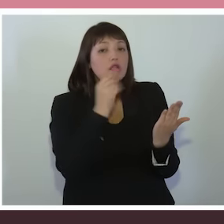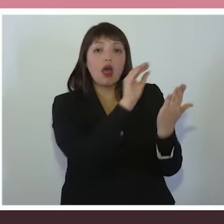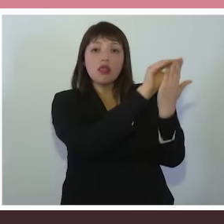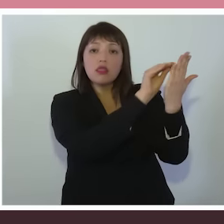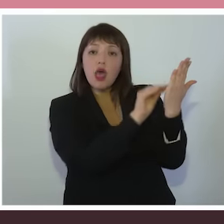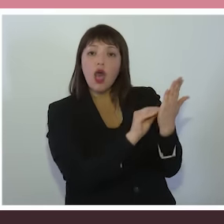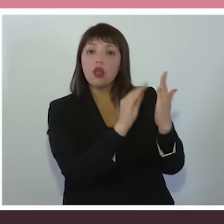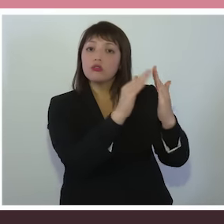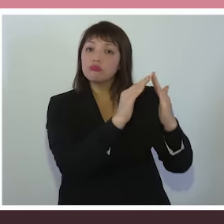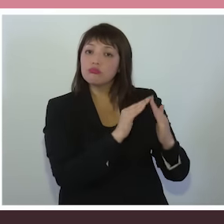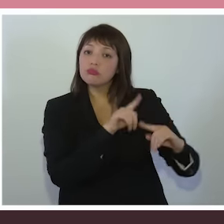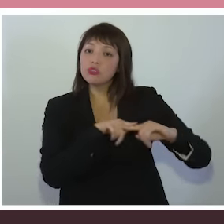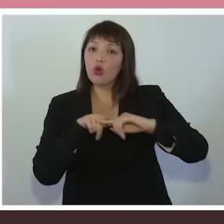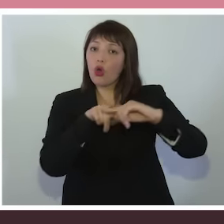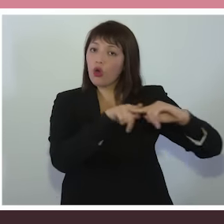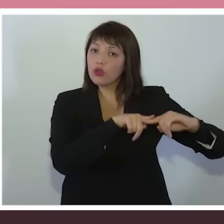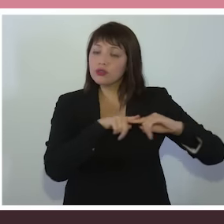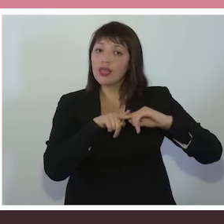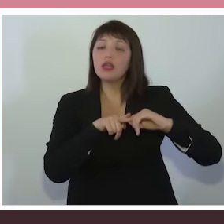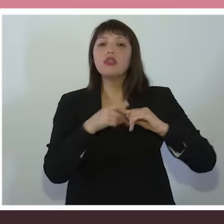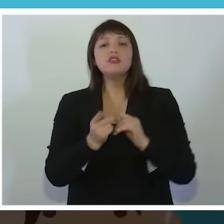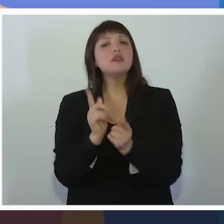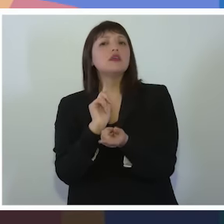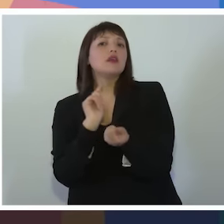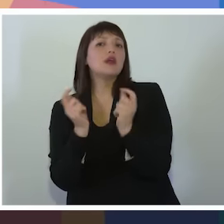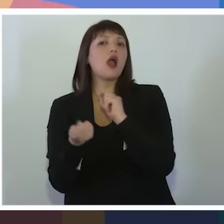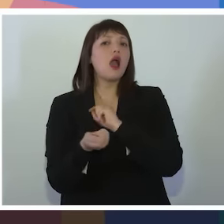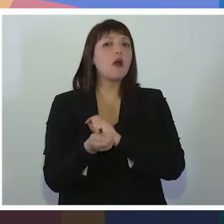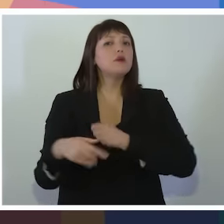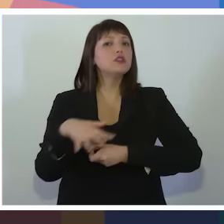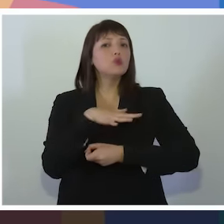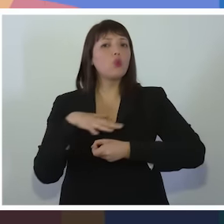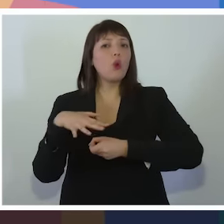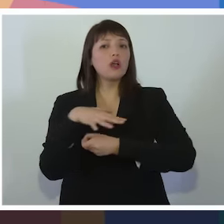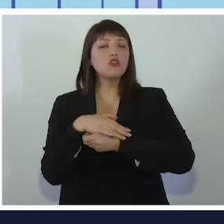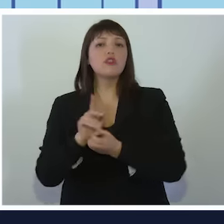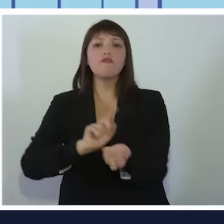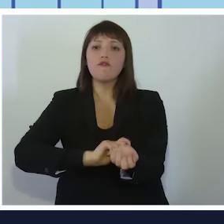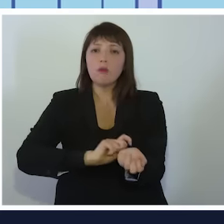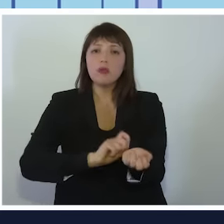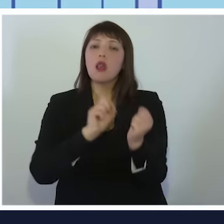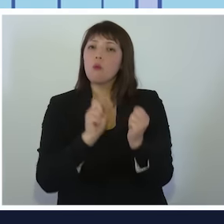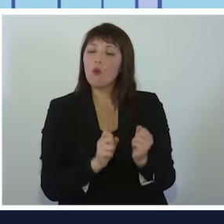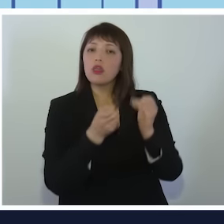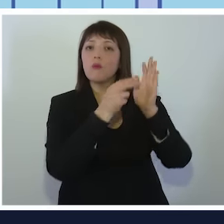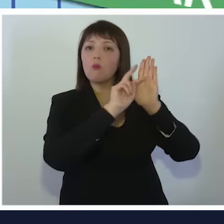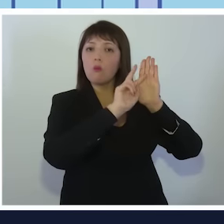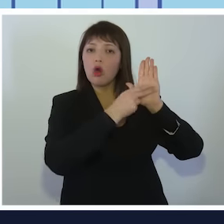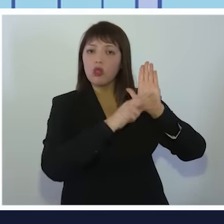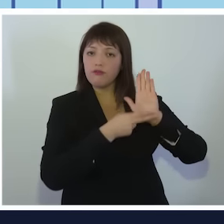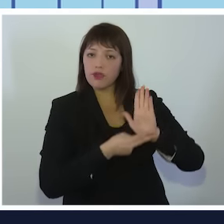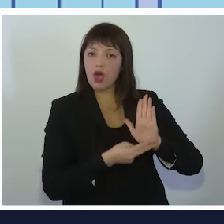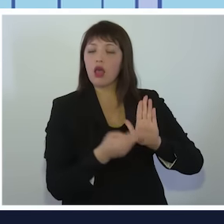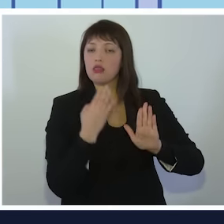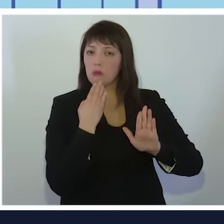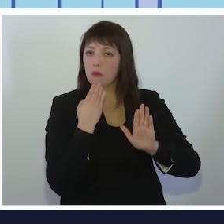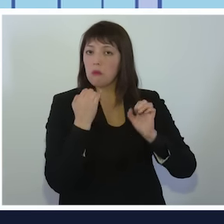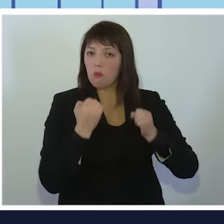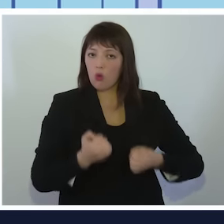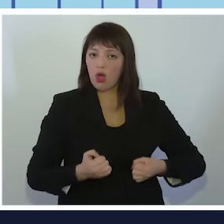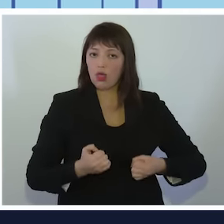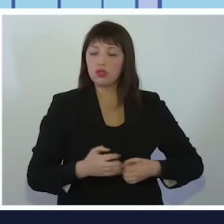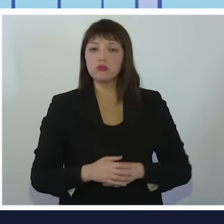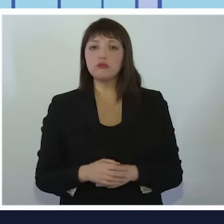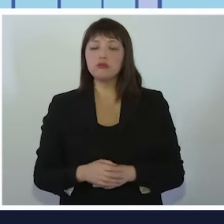información que el Registro Social tiene de su hogar y si cambian las condiciones de la familia, los usuarios podrán modificar la información del Registro